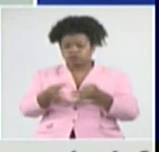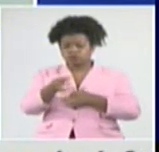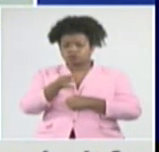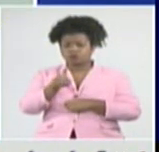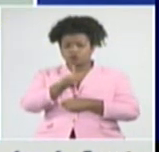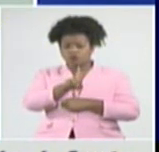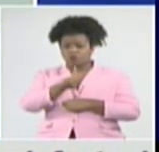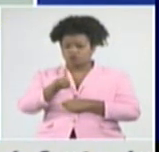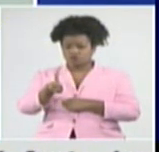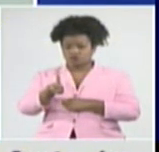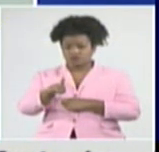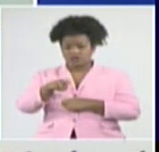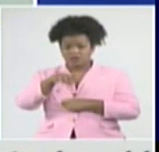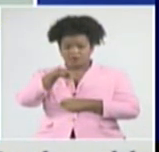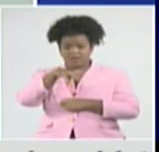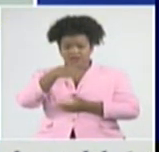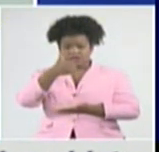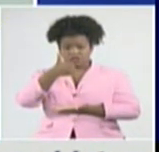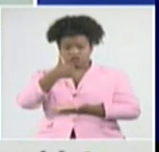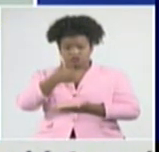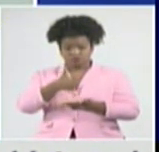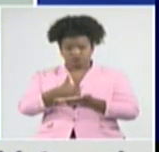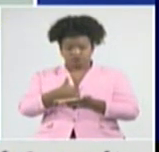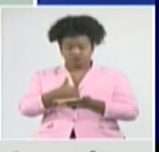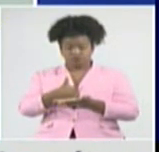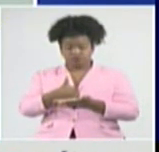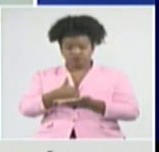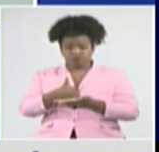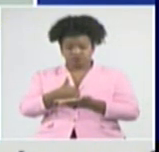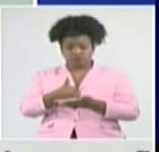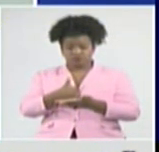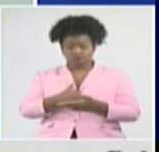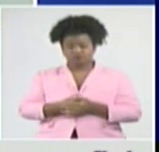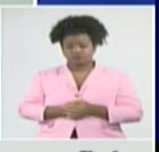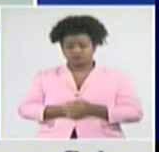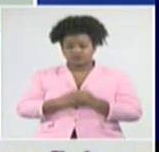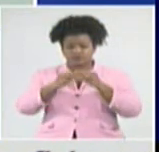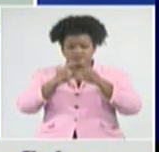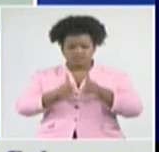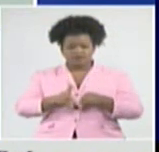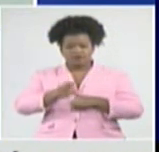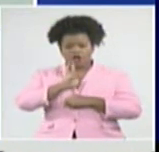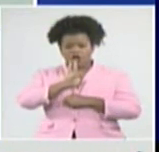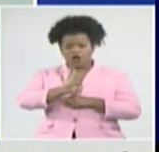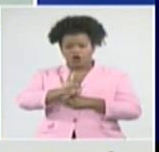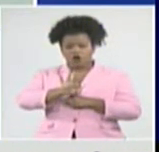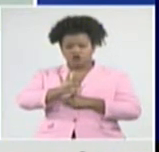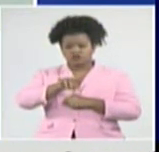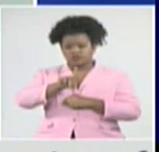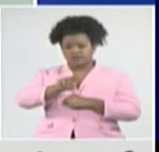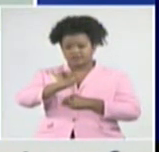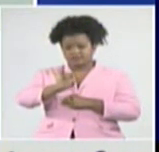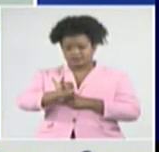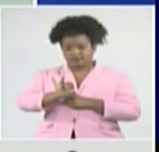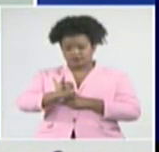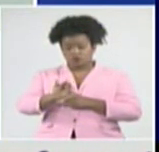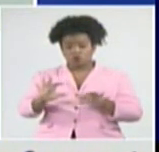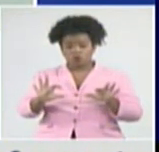Pinar del Río, el municipio del mismo nombre, con 817 casos, Guane,